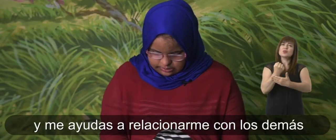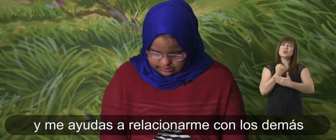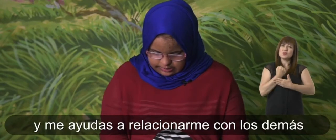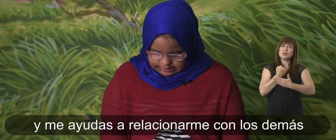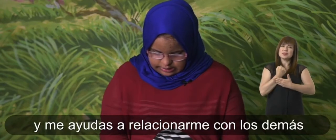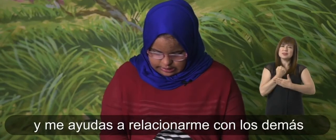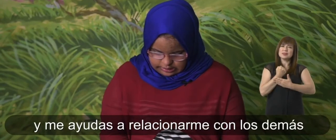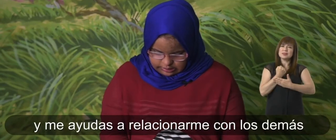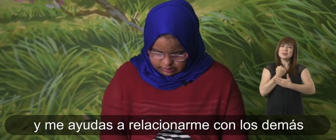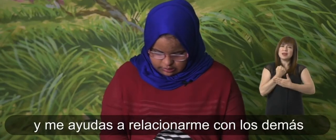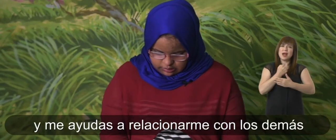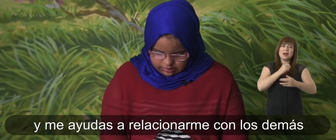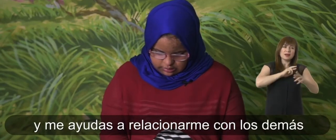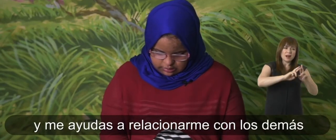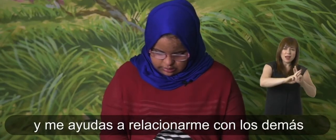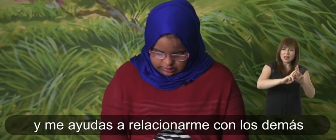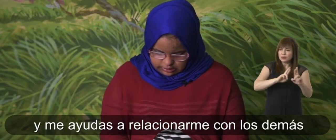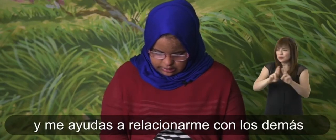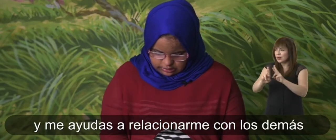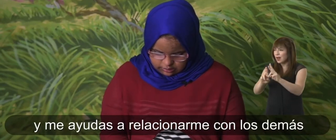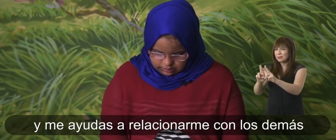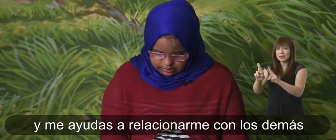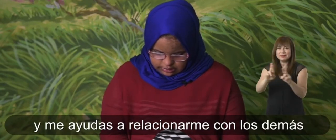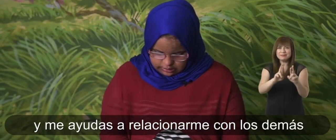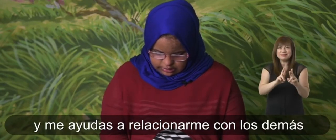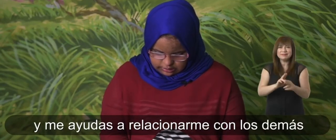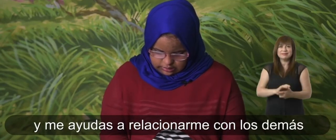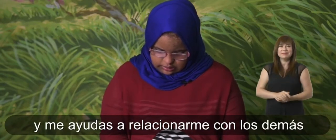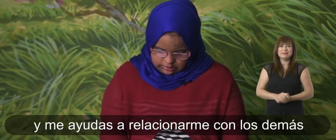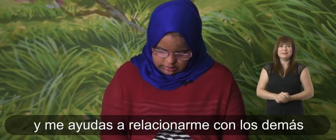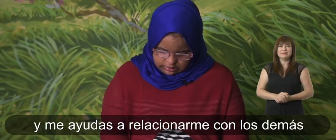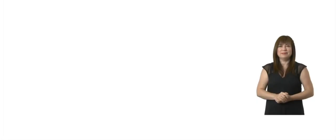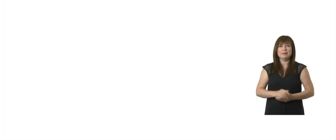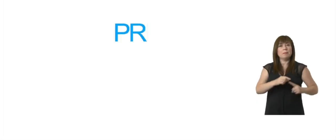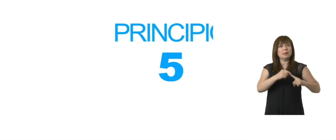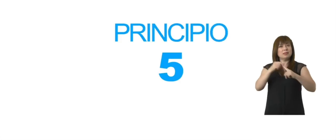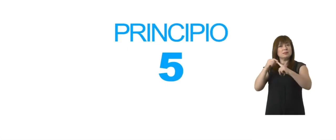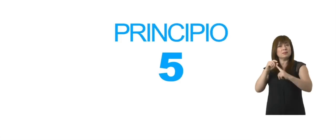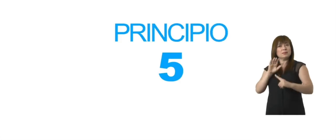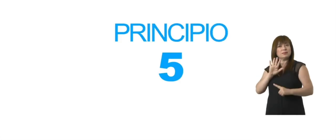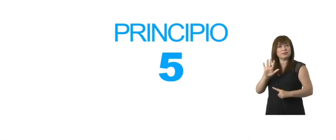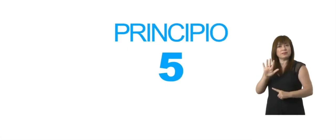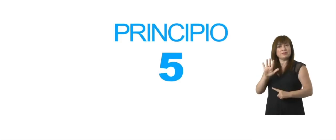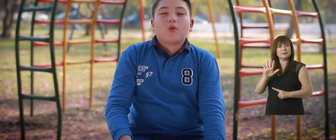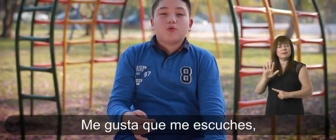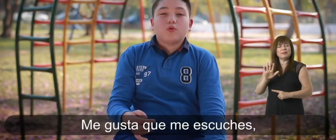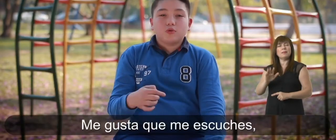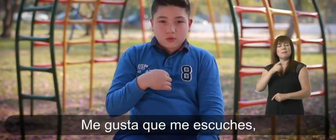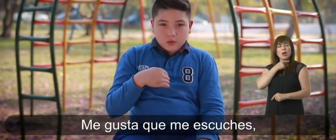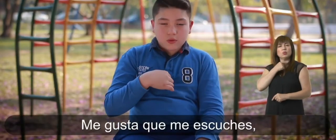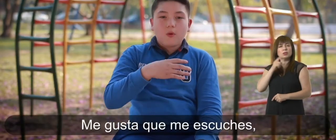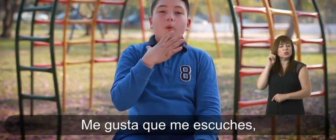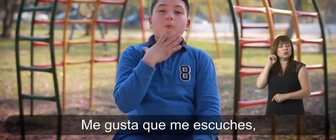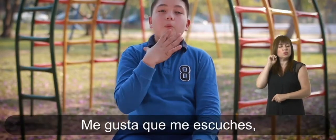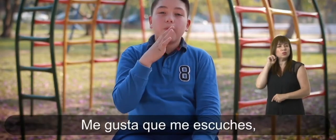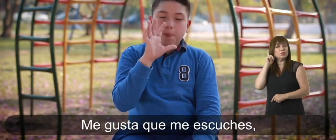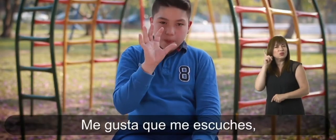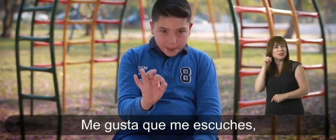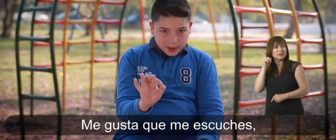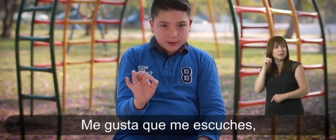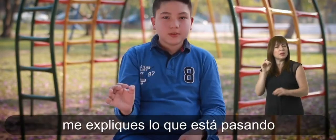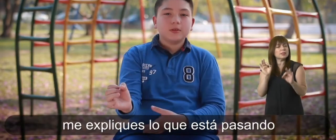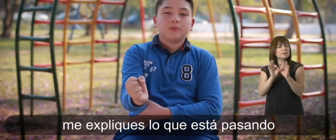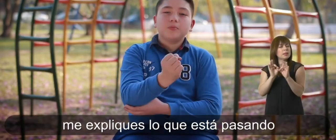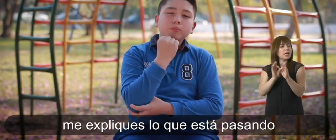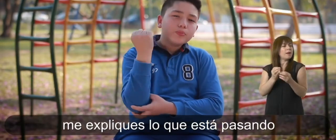y me ayudas a relacionarme con los demás. Principio 5 Me gusta que me